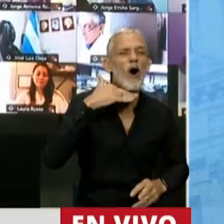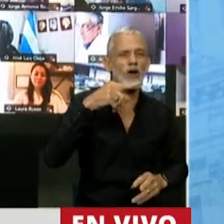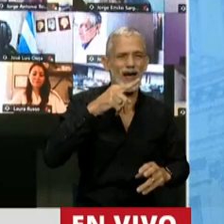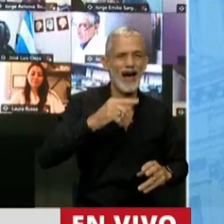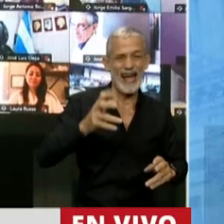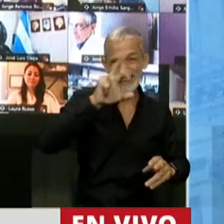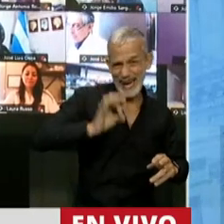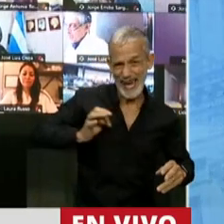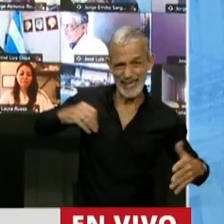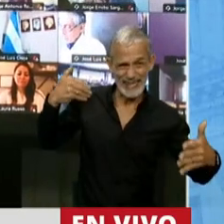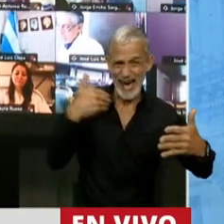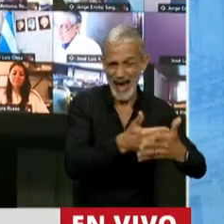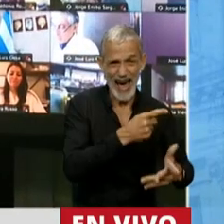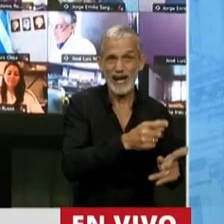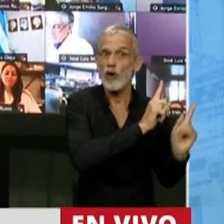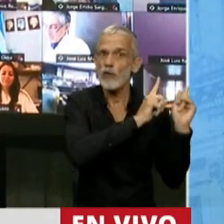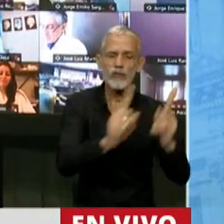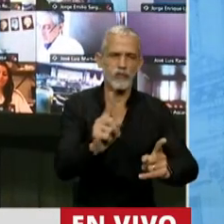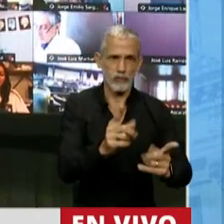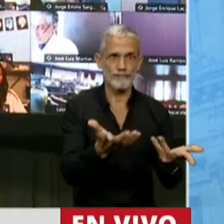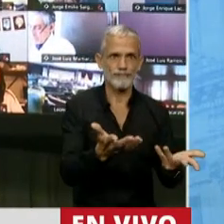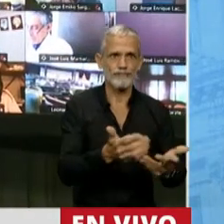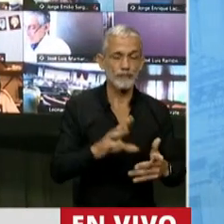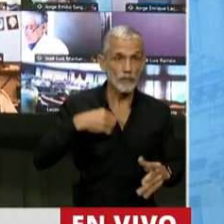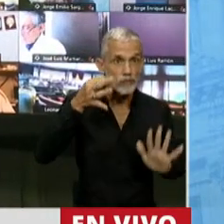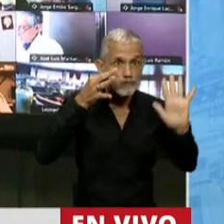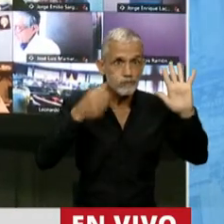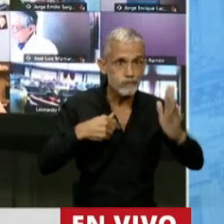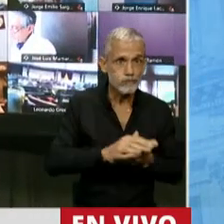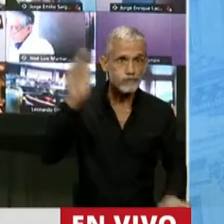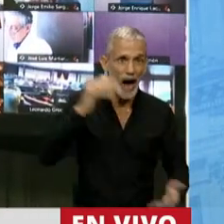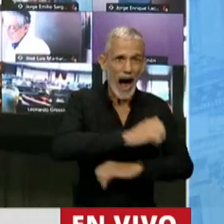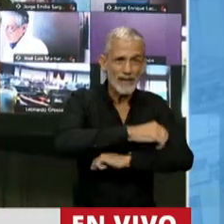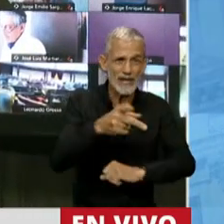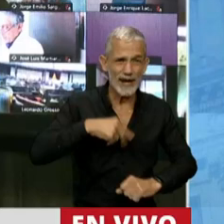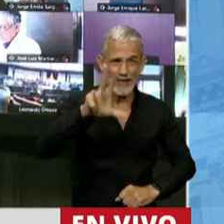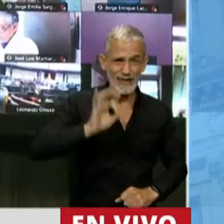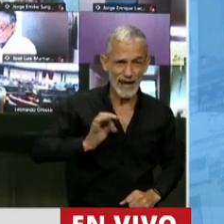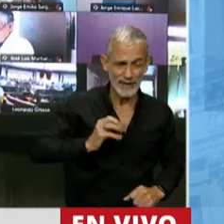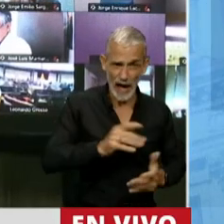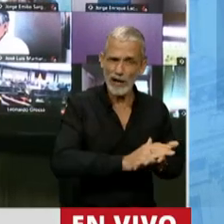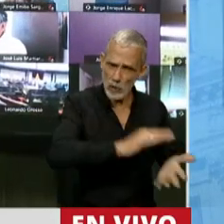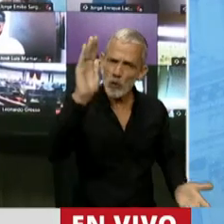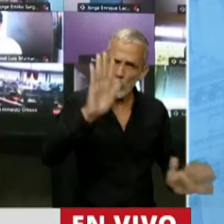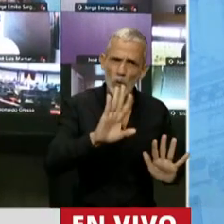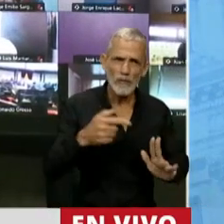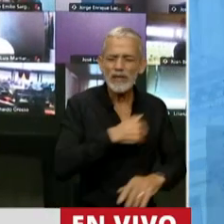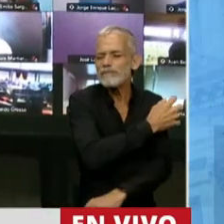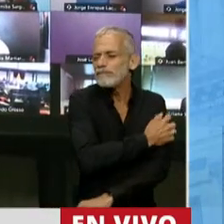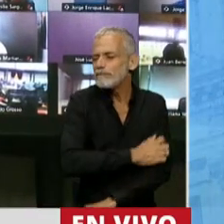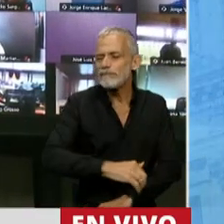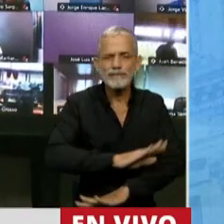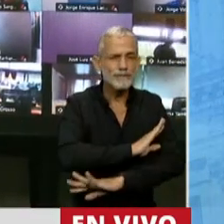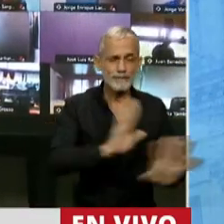años dejándonos, y lo digo porque me crié en Avellaneda 30 años, dejándonos en la miseria.